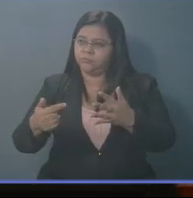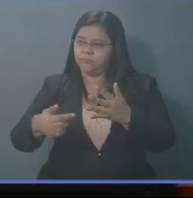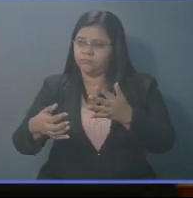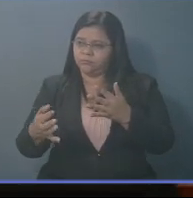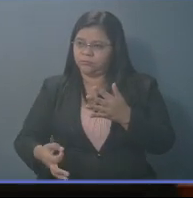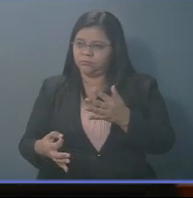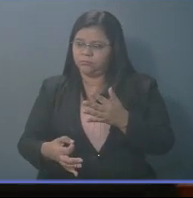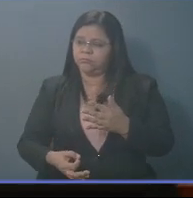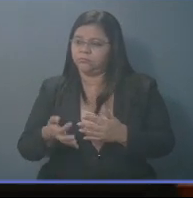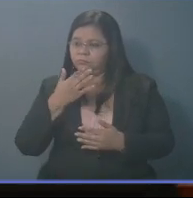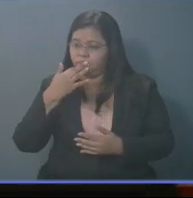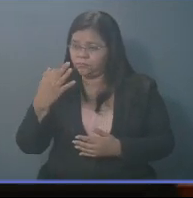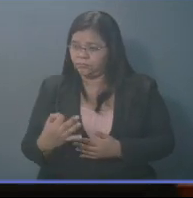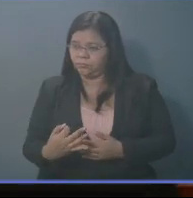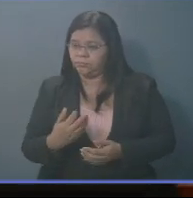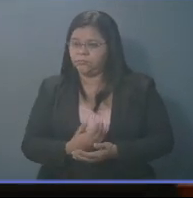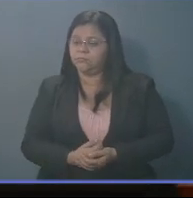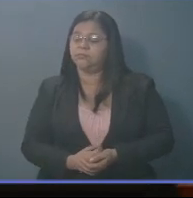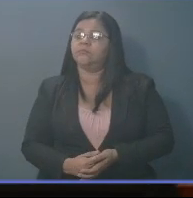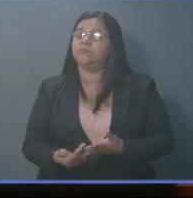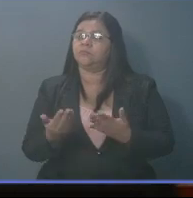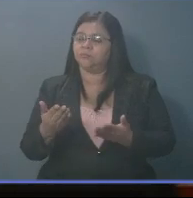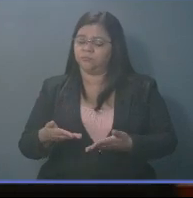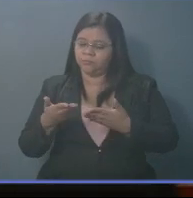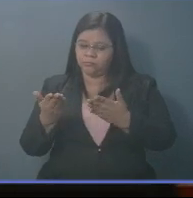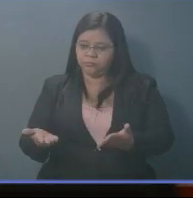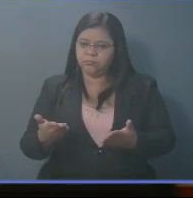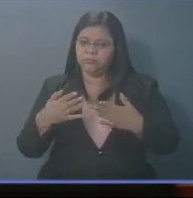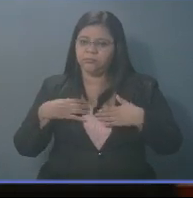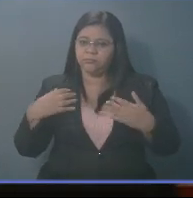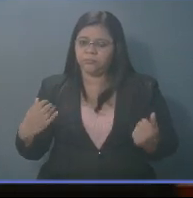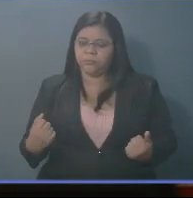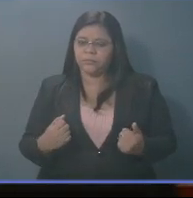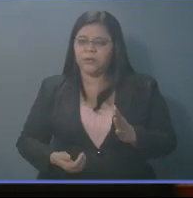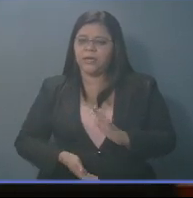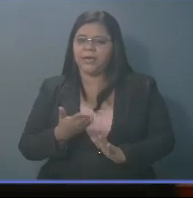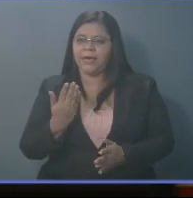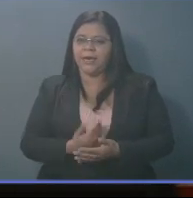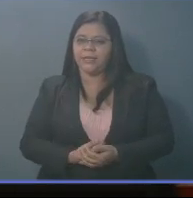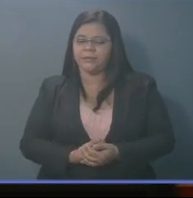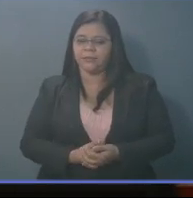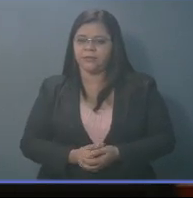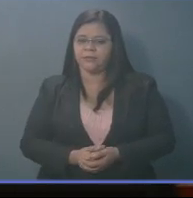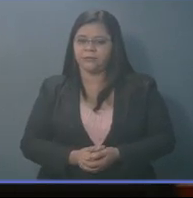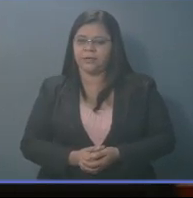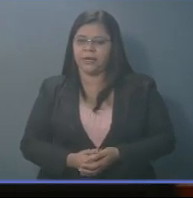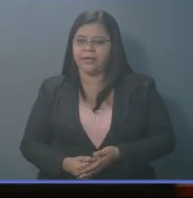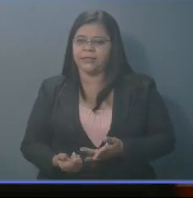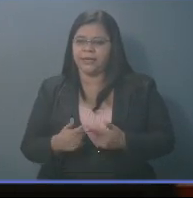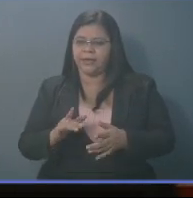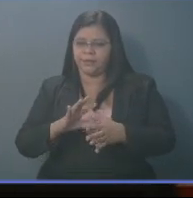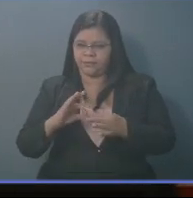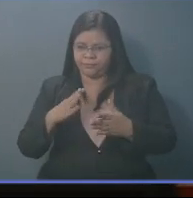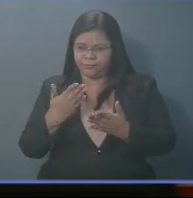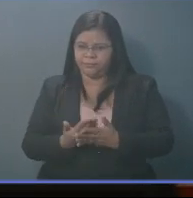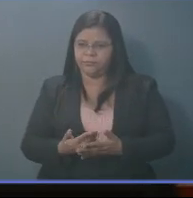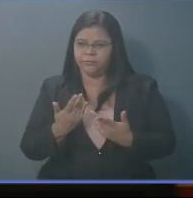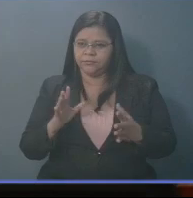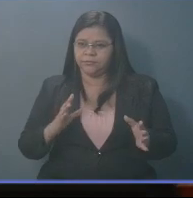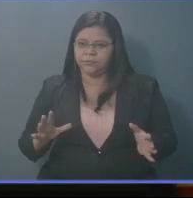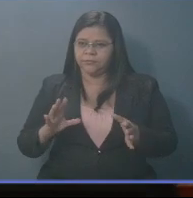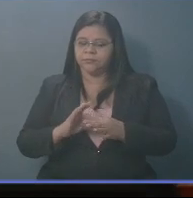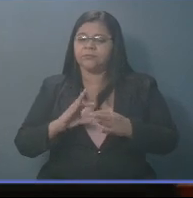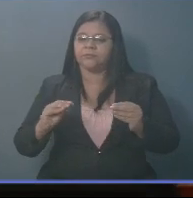que realmente viene en el auxilio de la salud del pueblo salvadoreño. Entonces, hágase cargo, señor